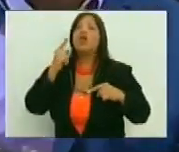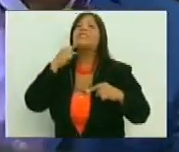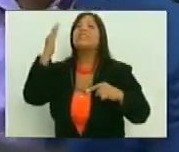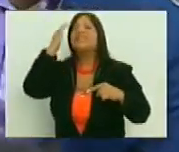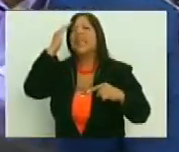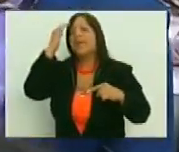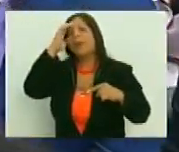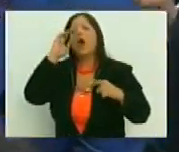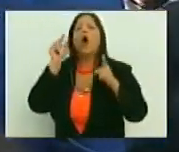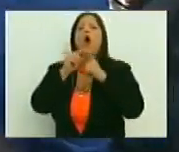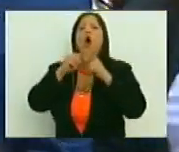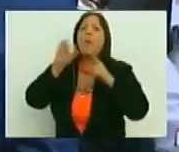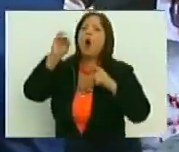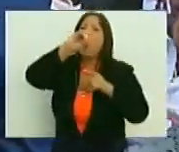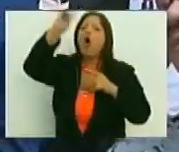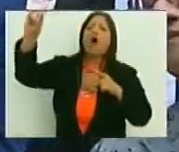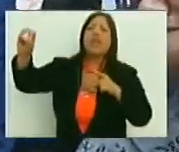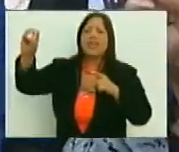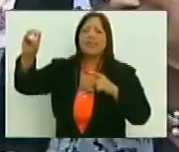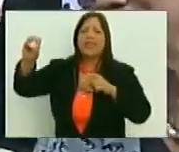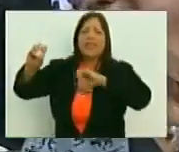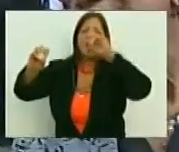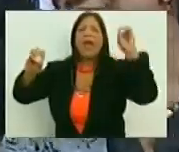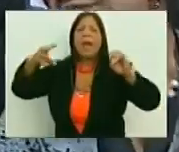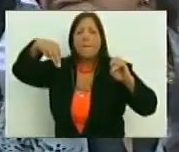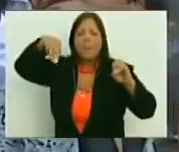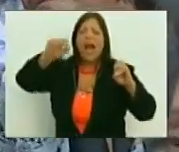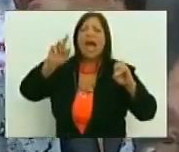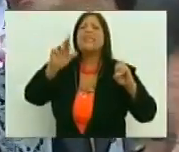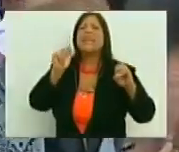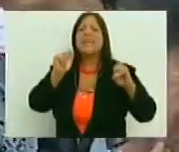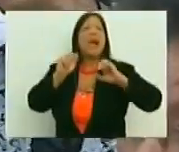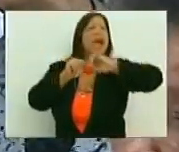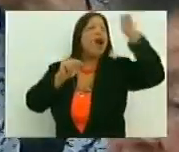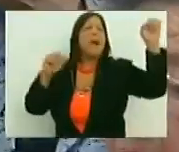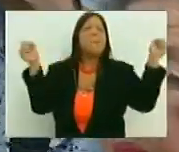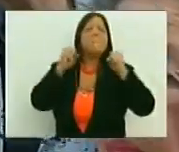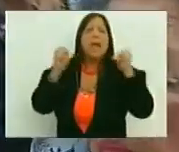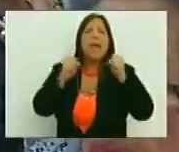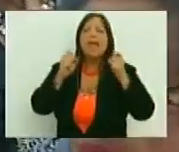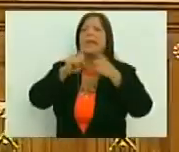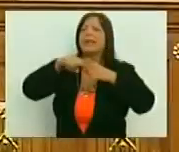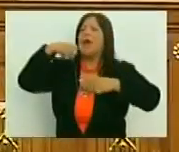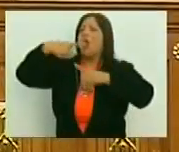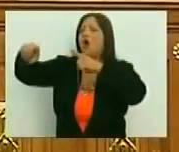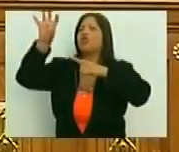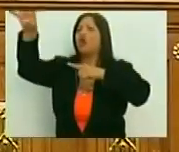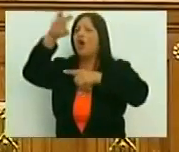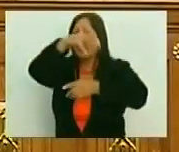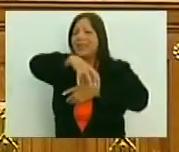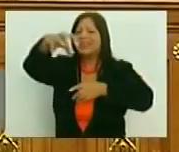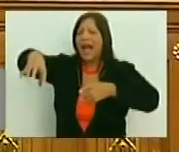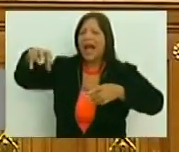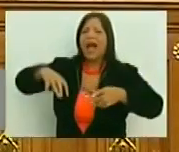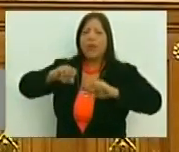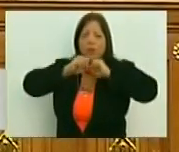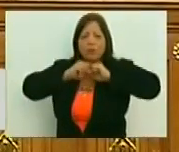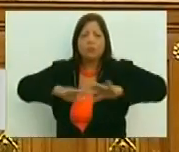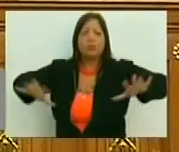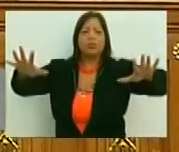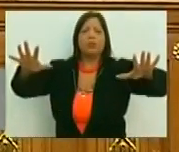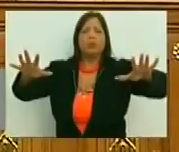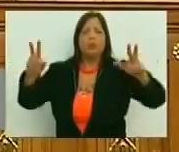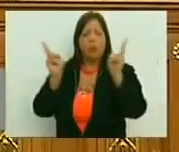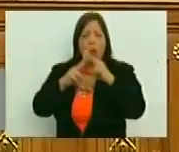sepa, que se conozca, allá en Oriente, y María Rodríguez, se conozca, allá en Mérida, se conozca por allá, eso tenemos que lograrlo,